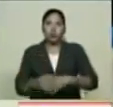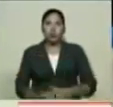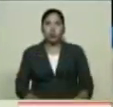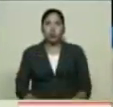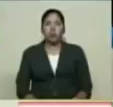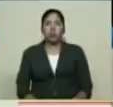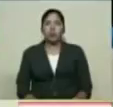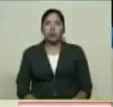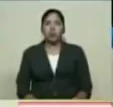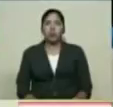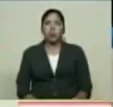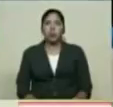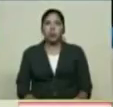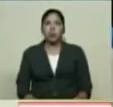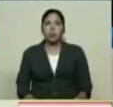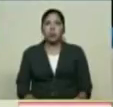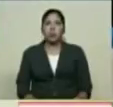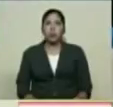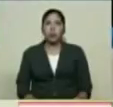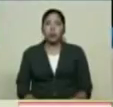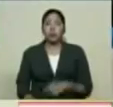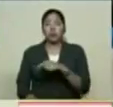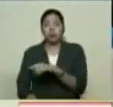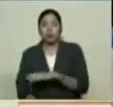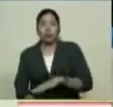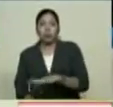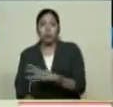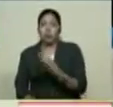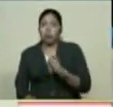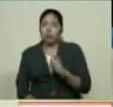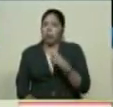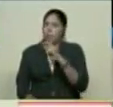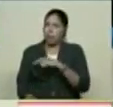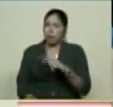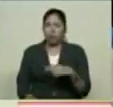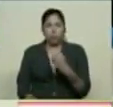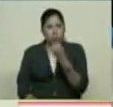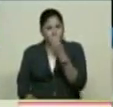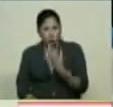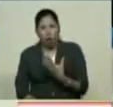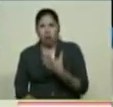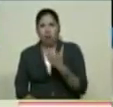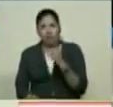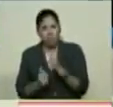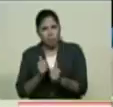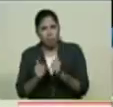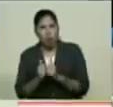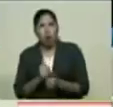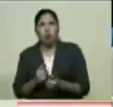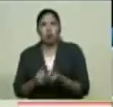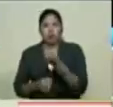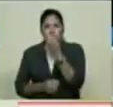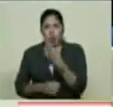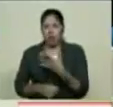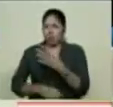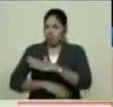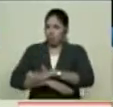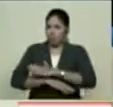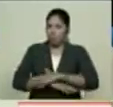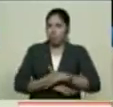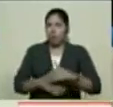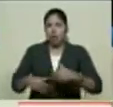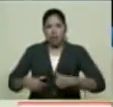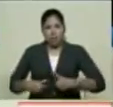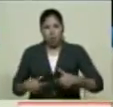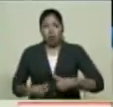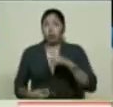municipio de Andrés Bello De buenos deportistas Y de muchachos Bueno que masifican Y además de eso Bueno con el esfuerzo Que hace el